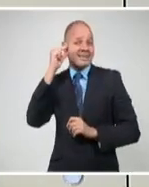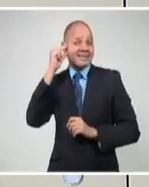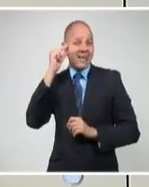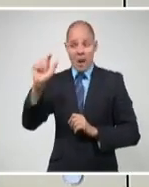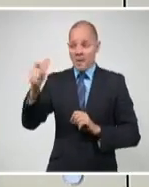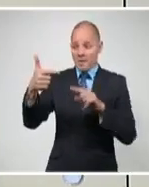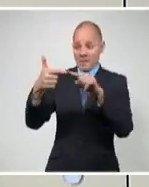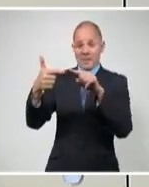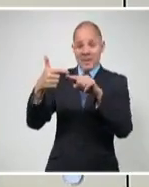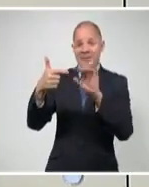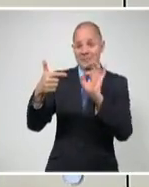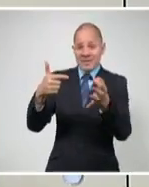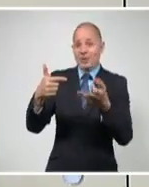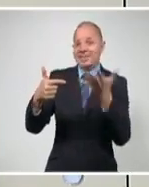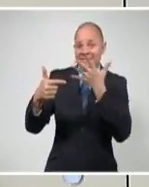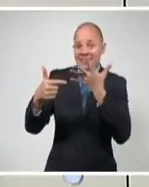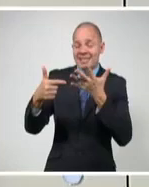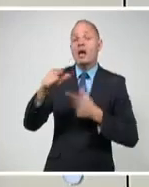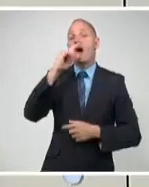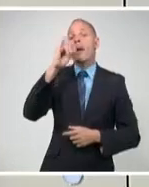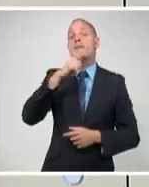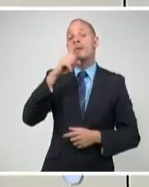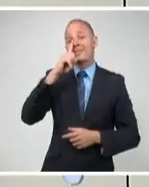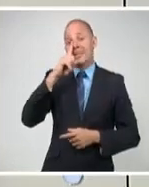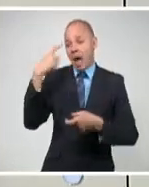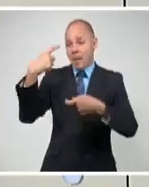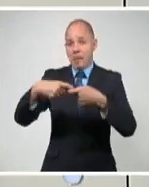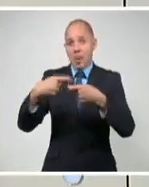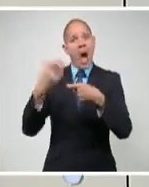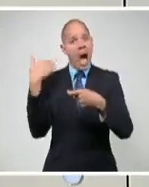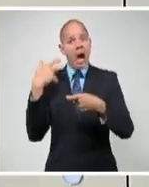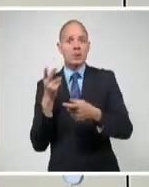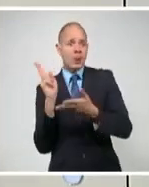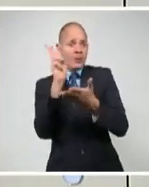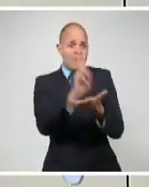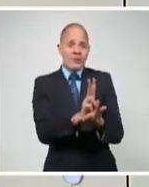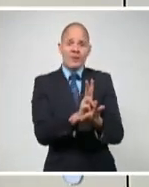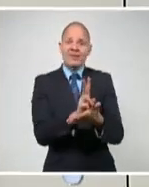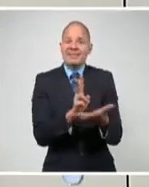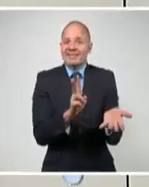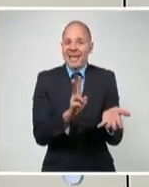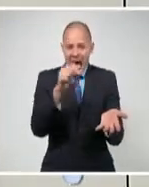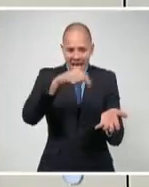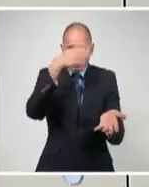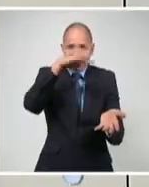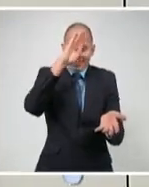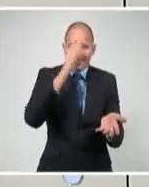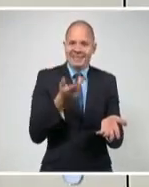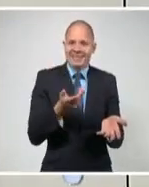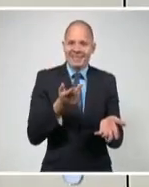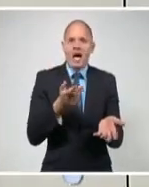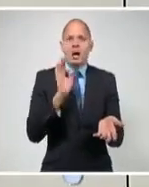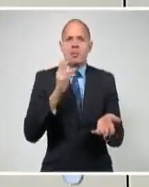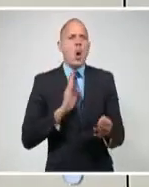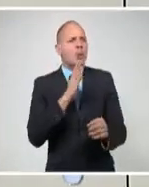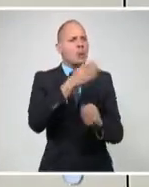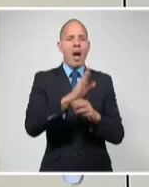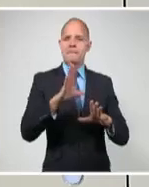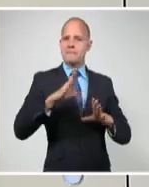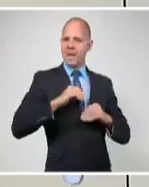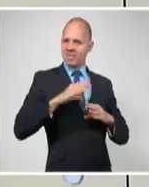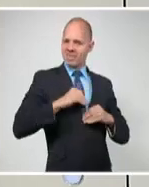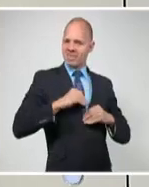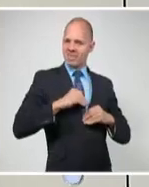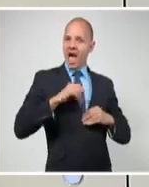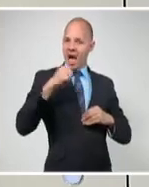Biden, viajó a Cuba, visitó La Habana y Camagüey e incluso estuvo en la Universidad de Ciencias Pedagógicas Enrique José Barona. Conoció sobre inclusión